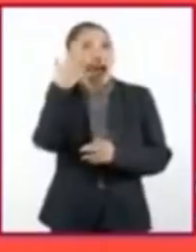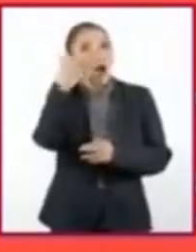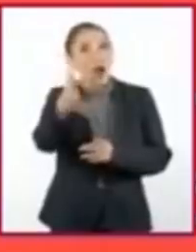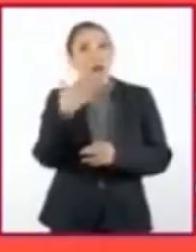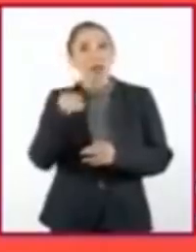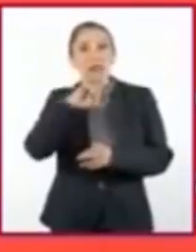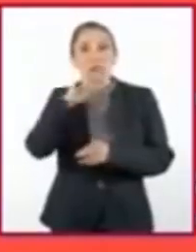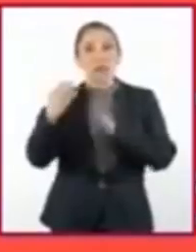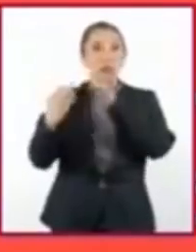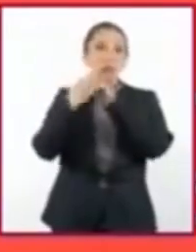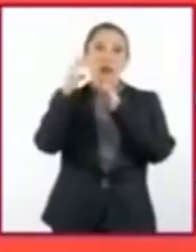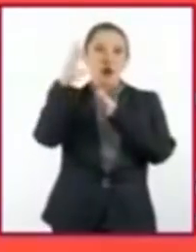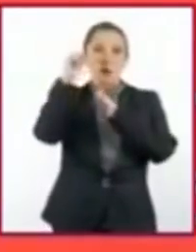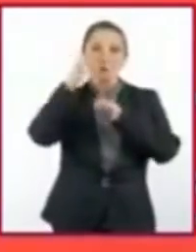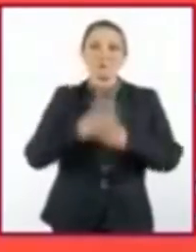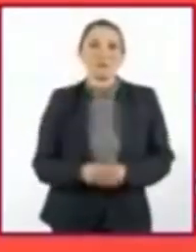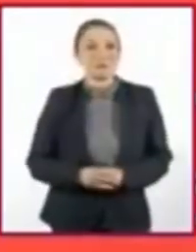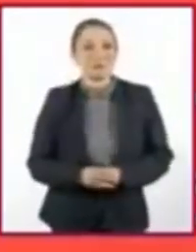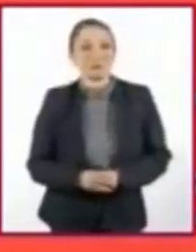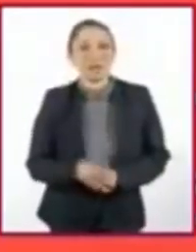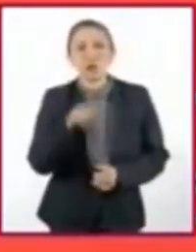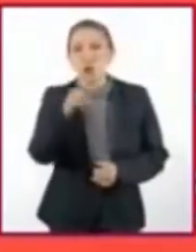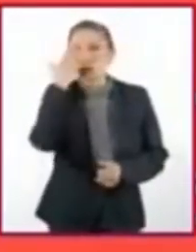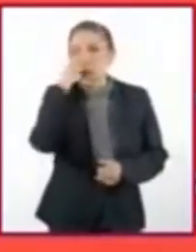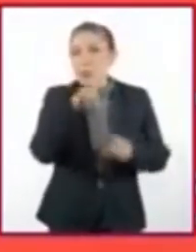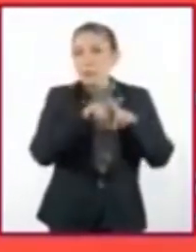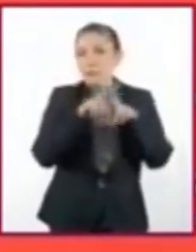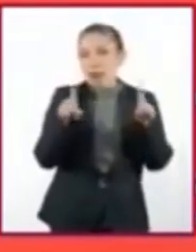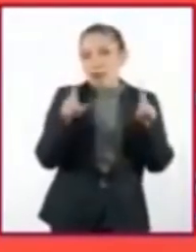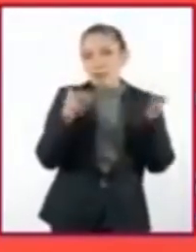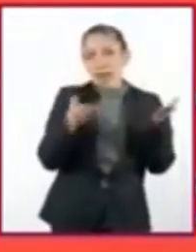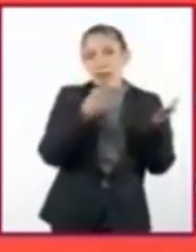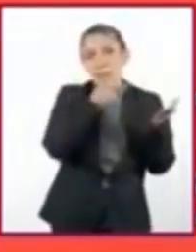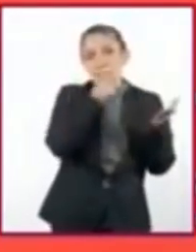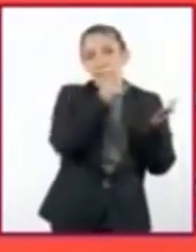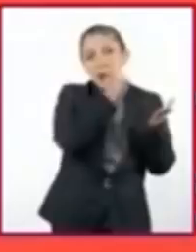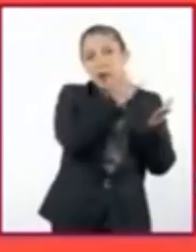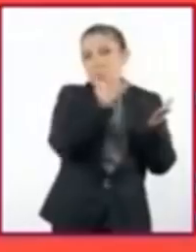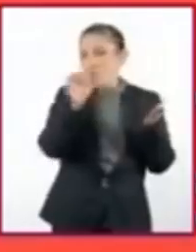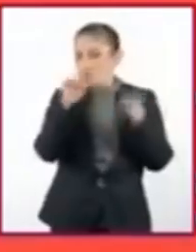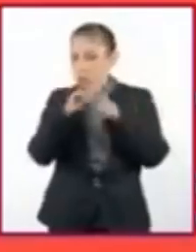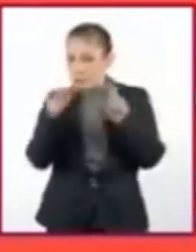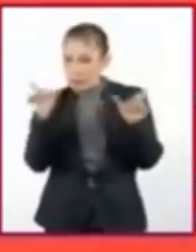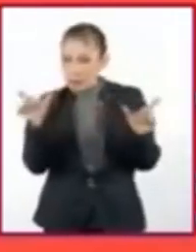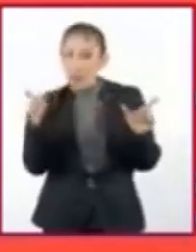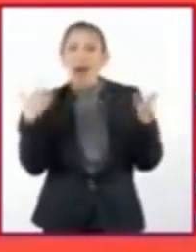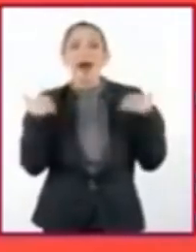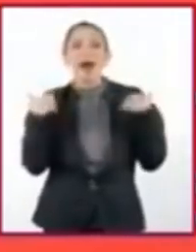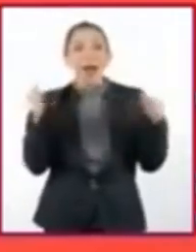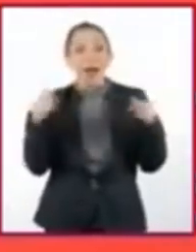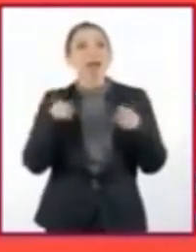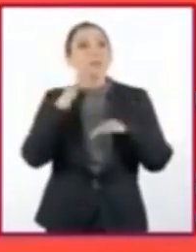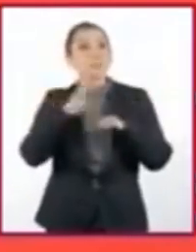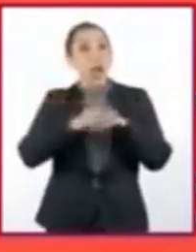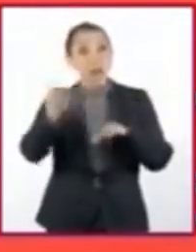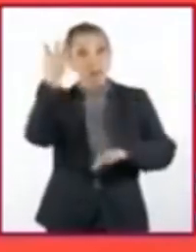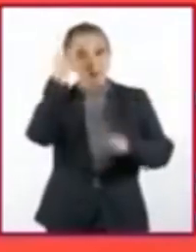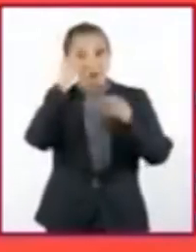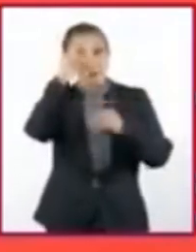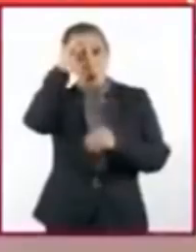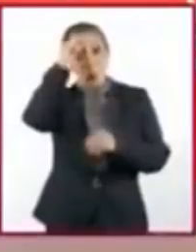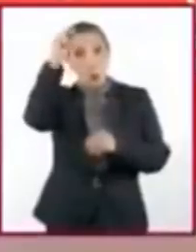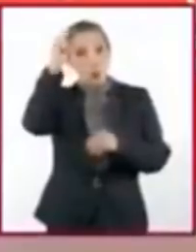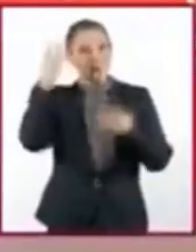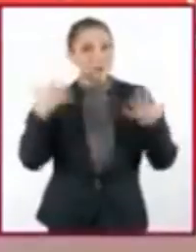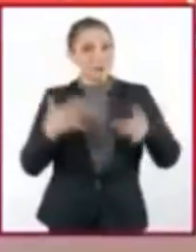gato por liebre. Es decir, que sepan diferenciar un concepto de otro y de esta manera incrementar sus conocimientos.